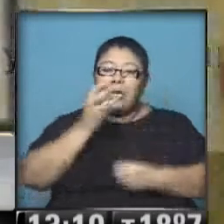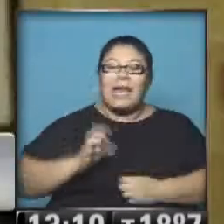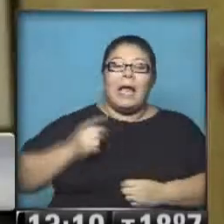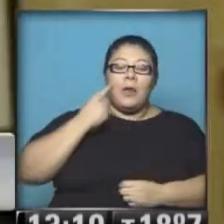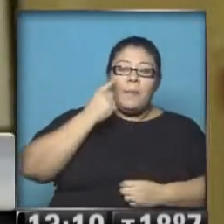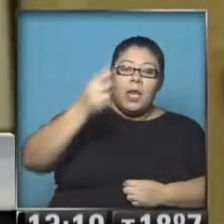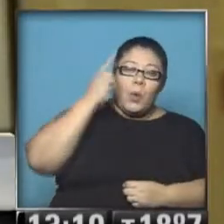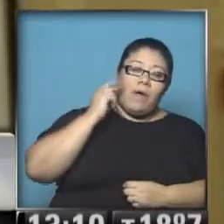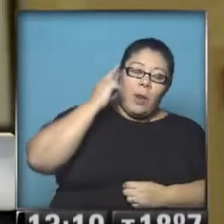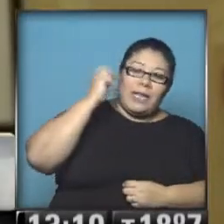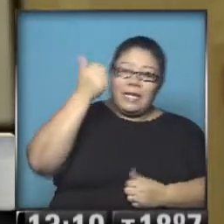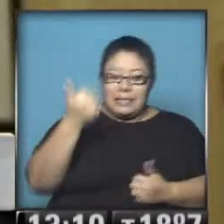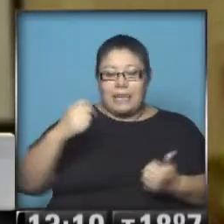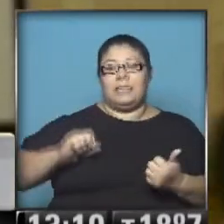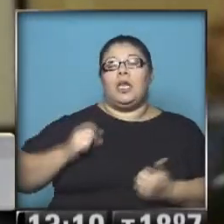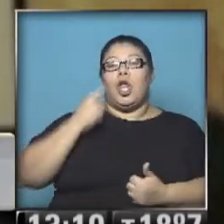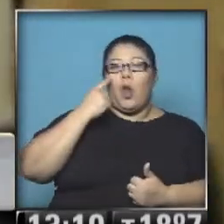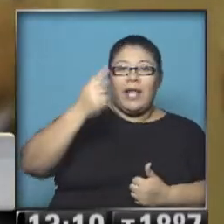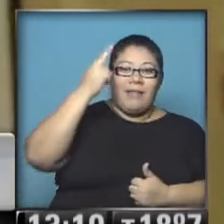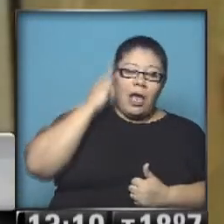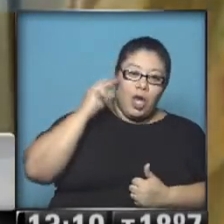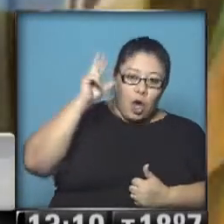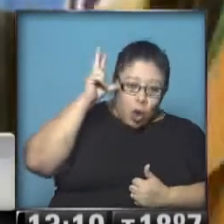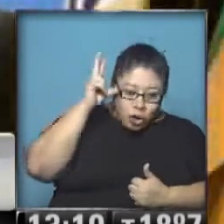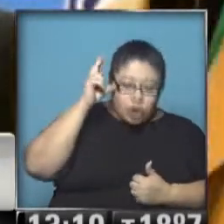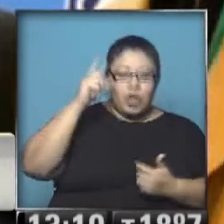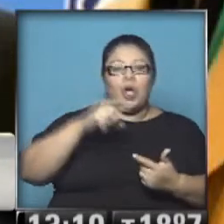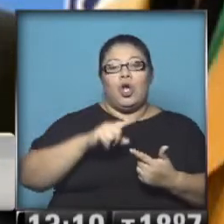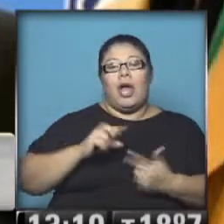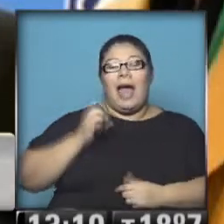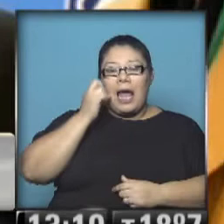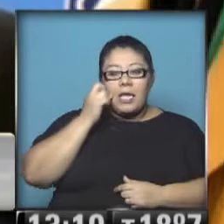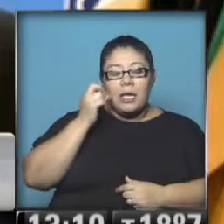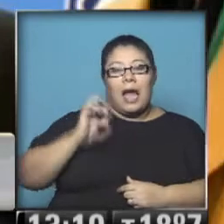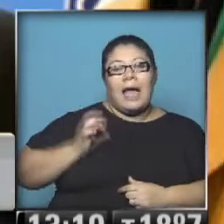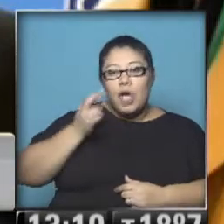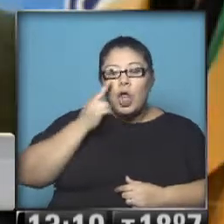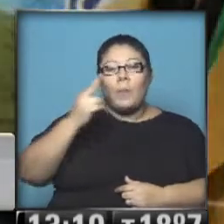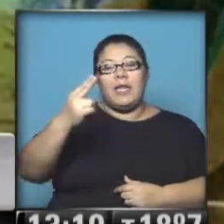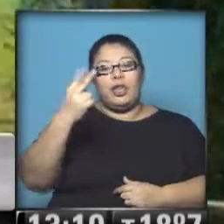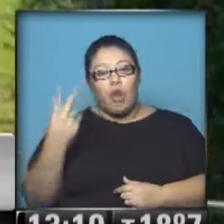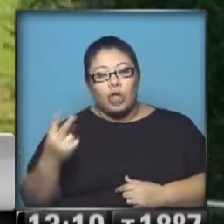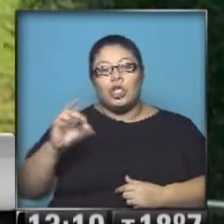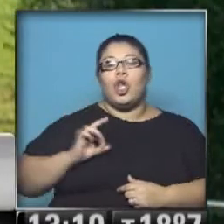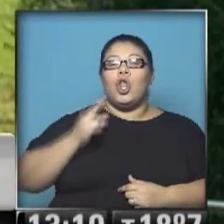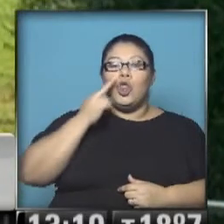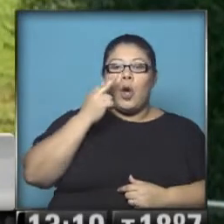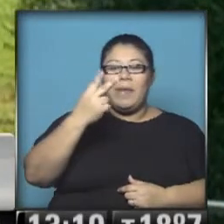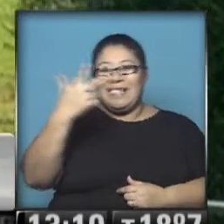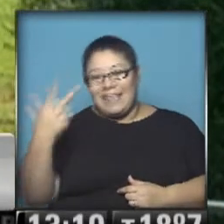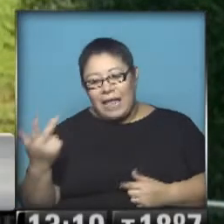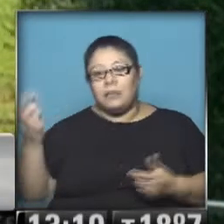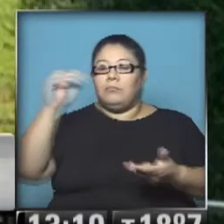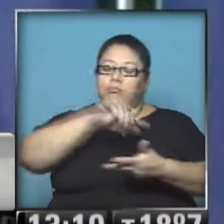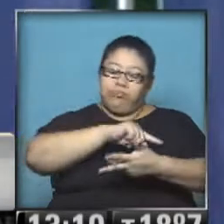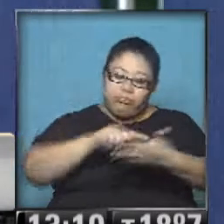98, del 2000, del 2002 y también las del 2003? En definitiva, este muchacho, junto con otros más,